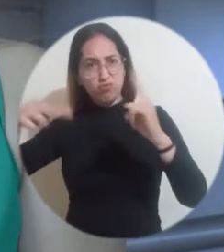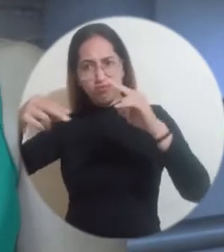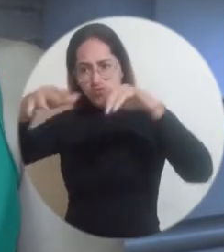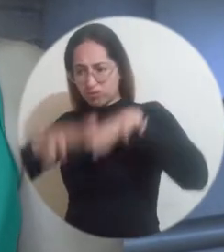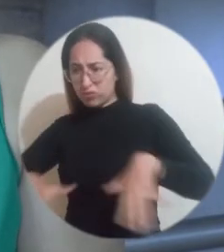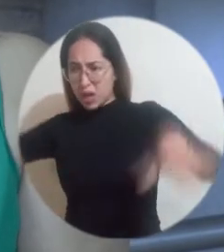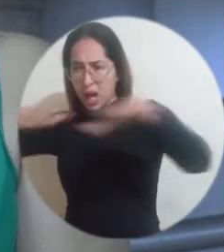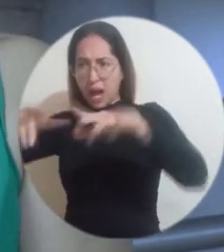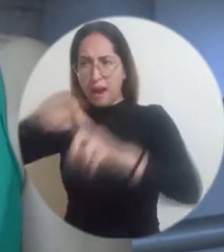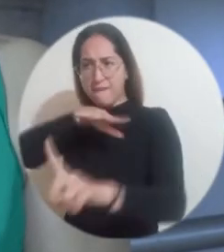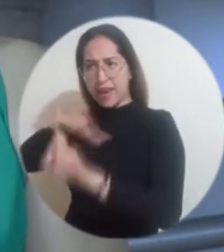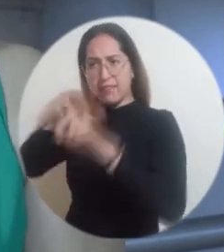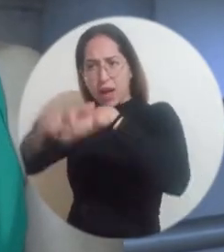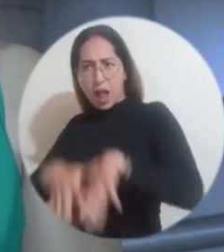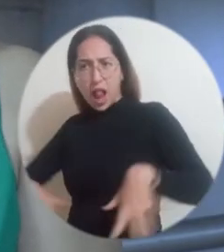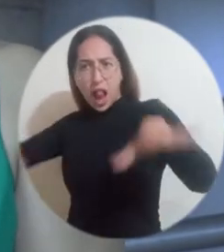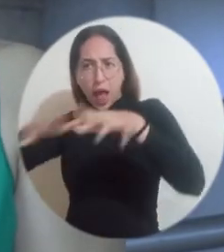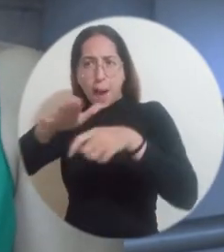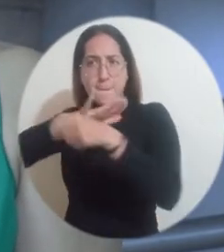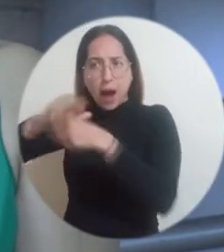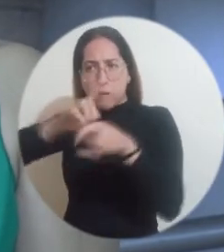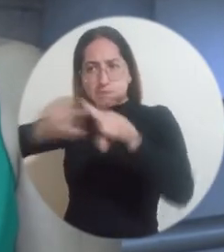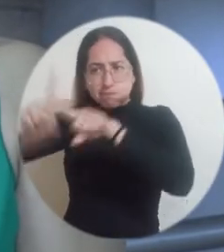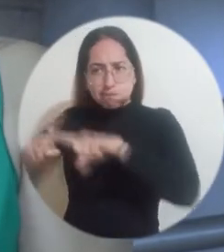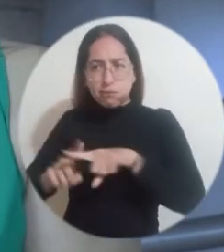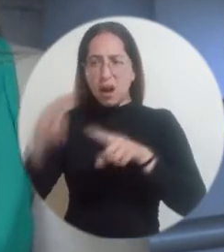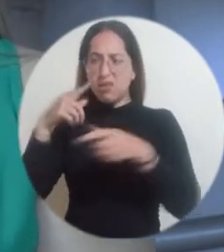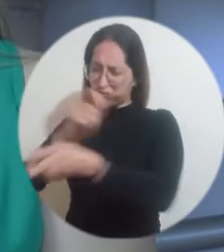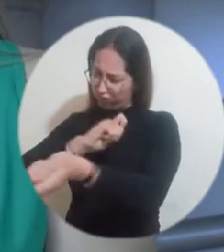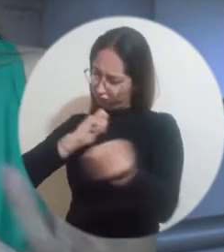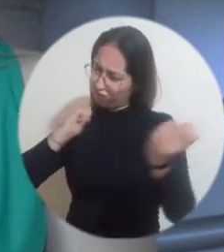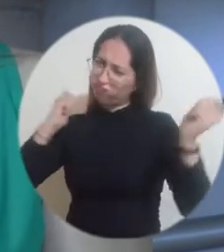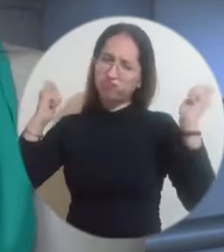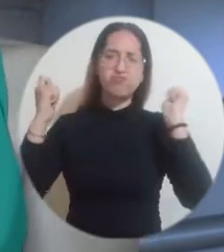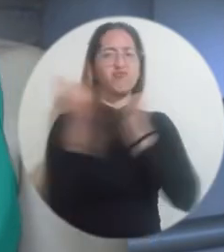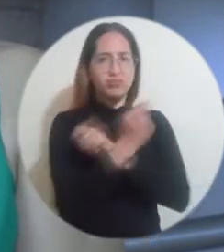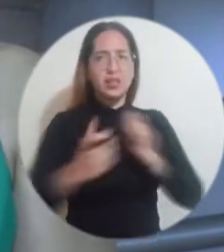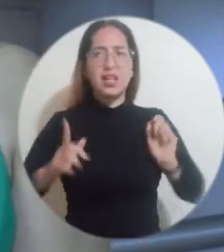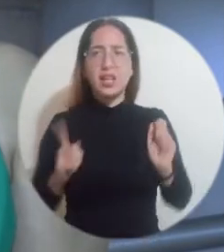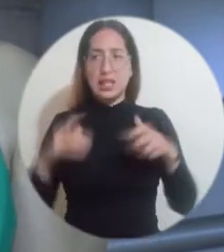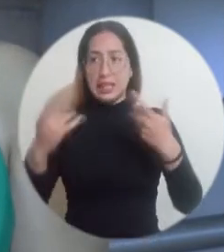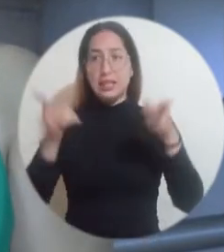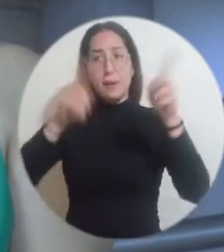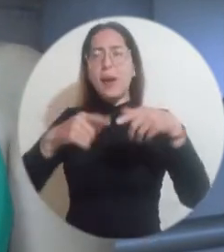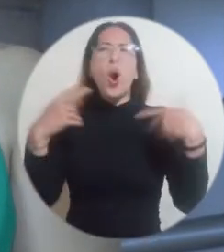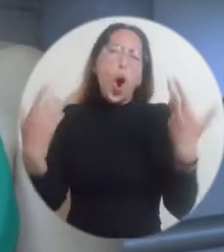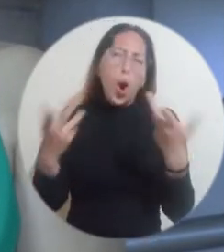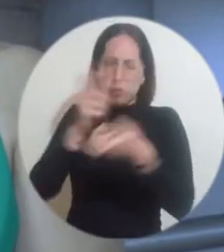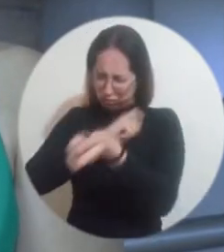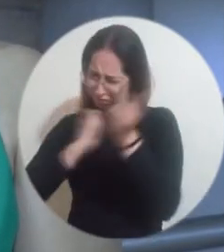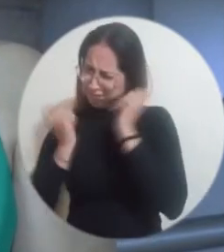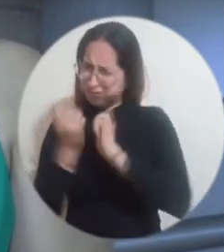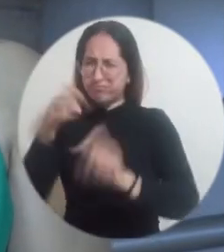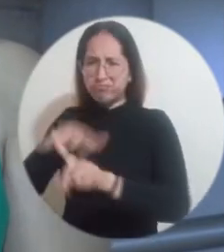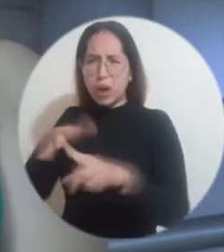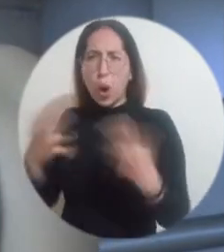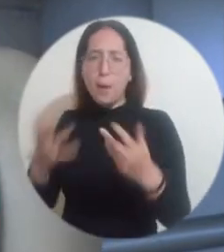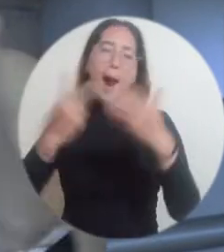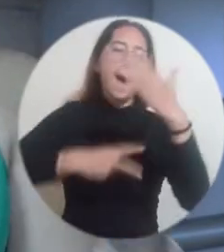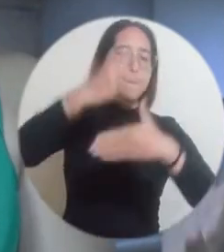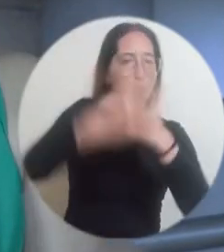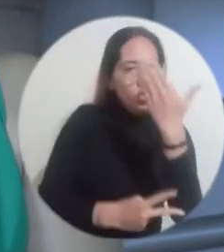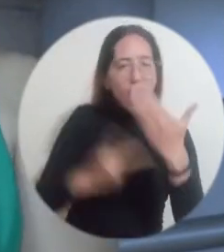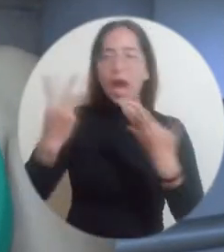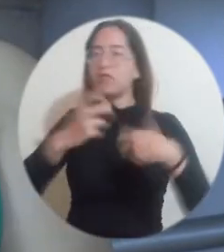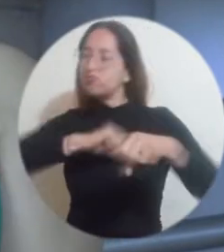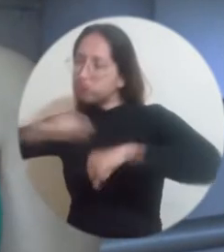cambio significativo en el territorio a través de los diferentes programas, a través de los diferentes proyectos, con los